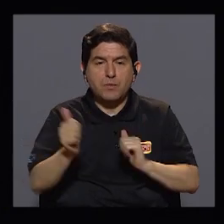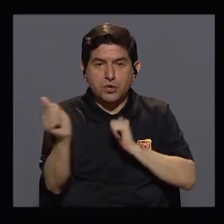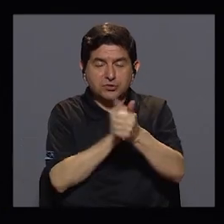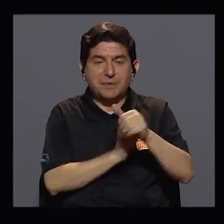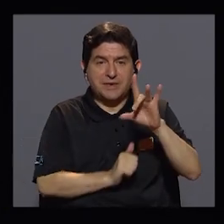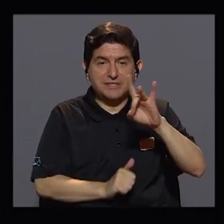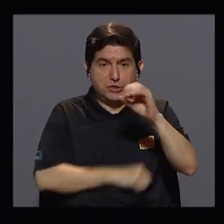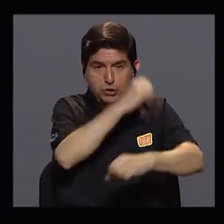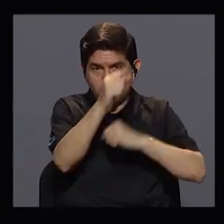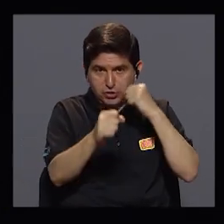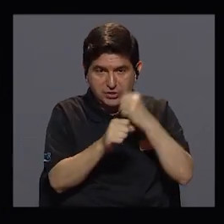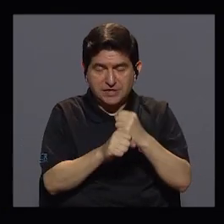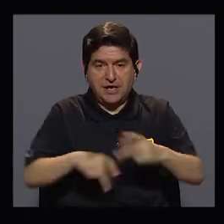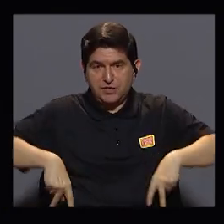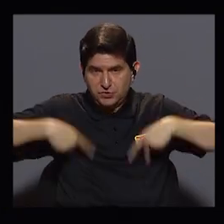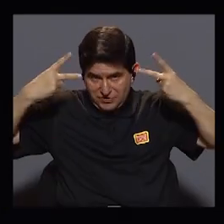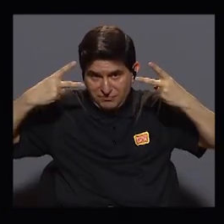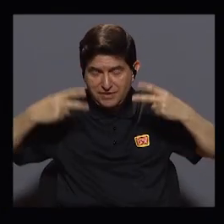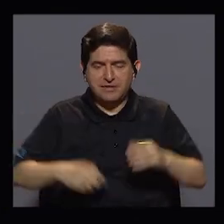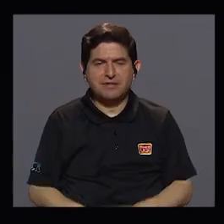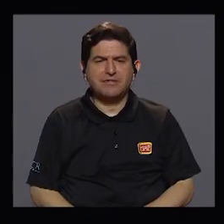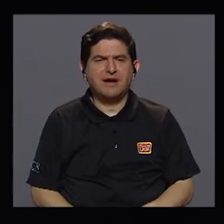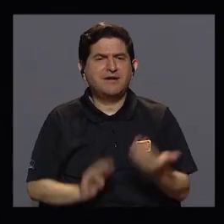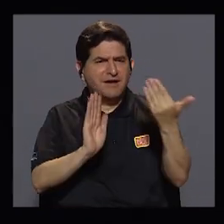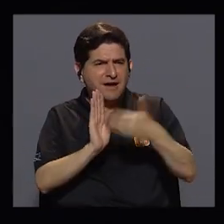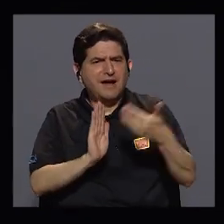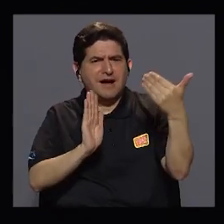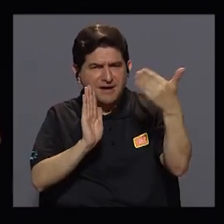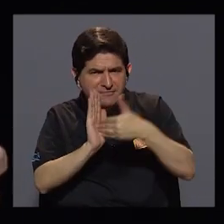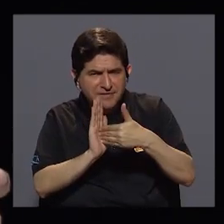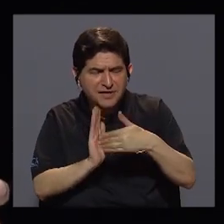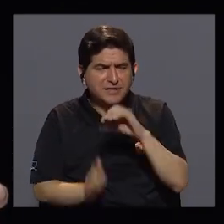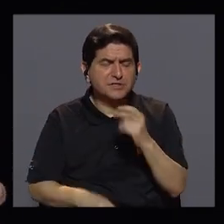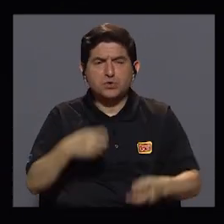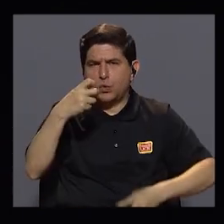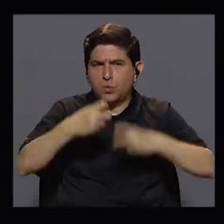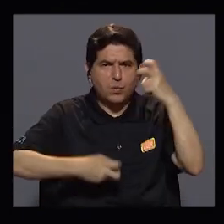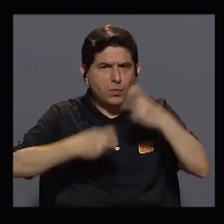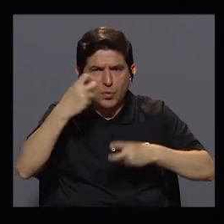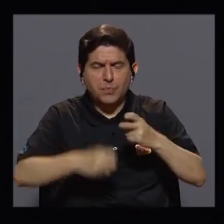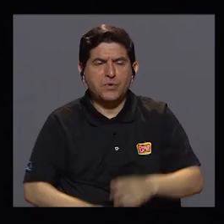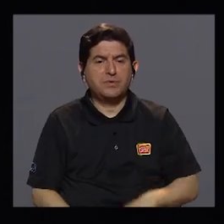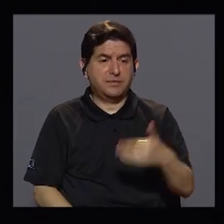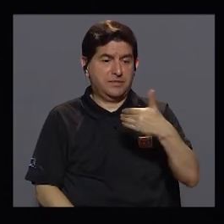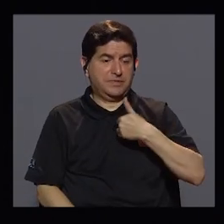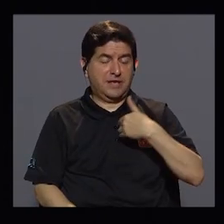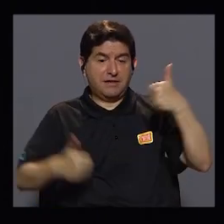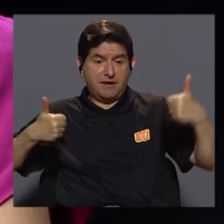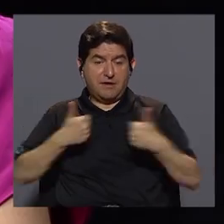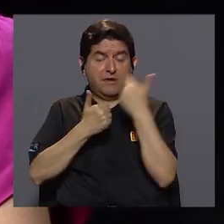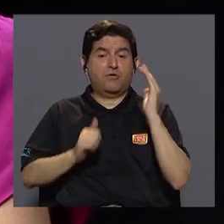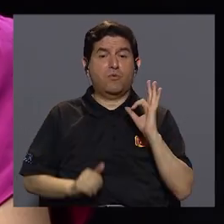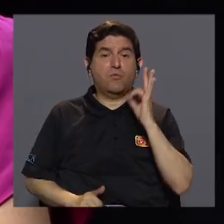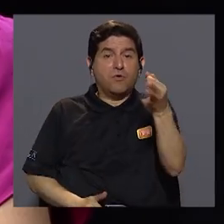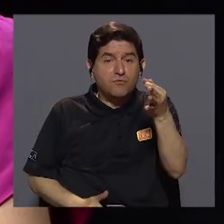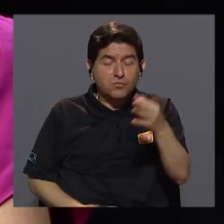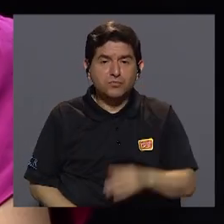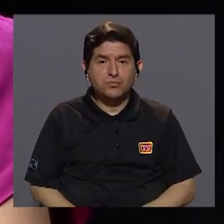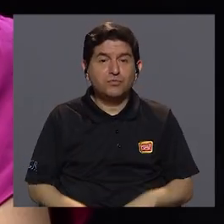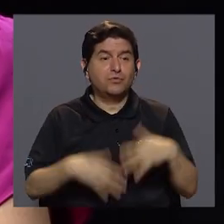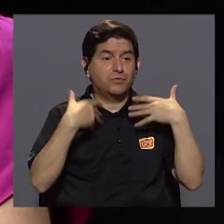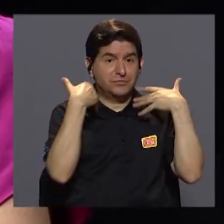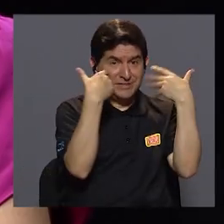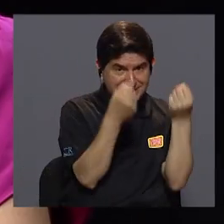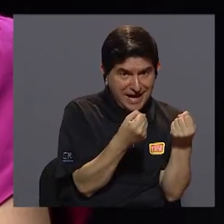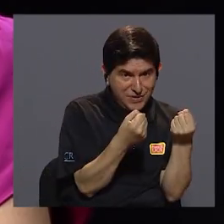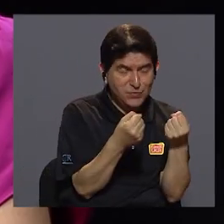superan los 80 años. En ese esquema, las afectaciones directas o las problemáticas que vamos a tener como desafíos de frente están en la